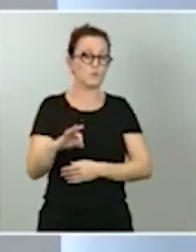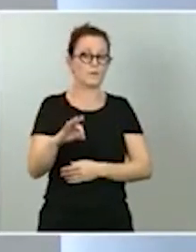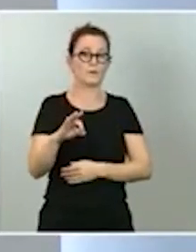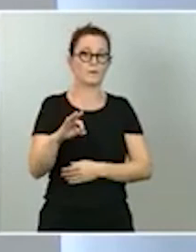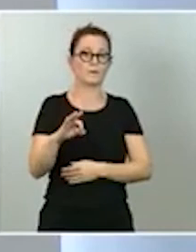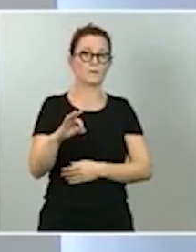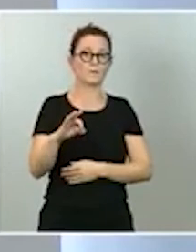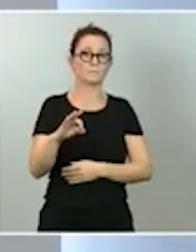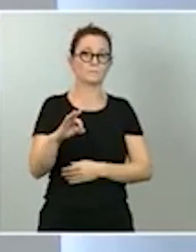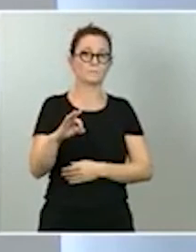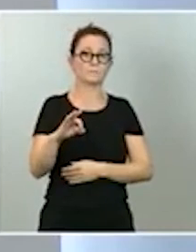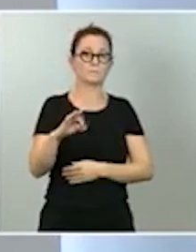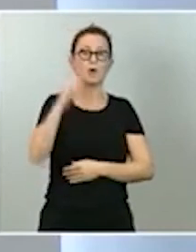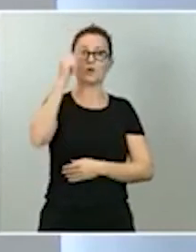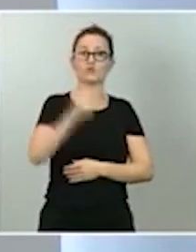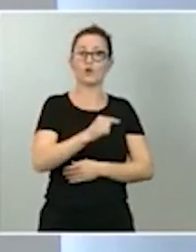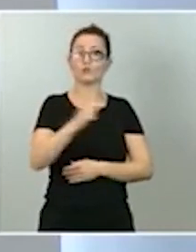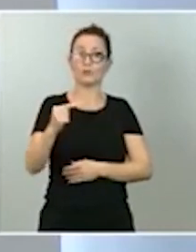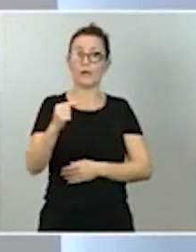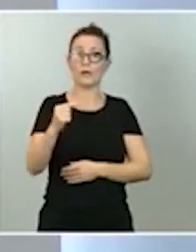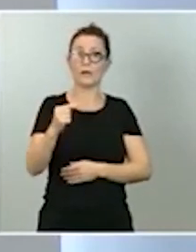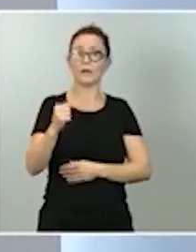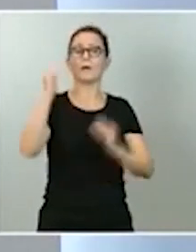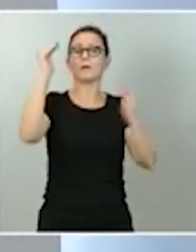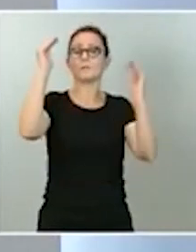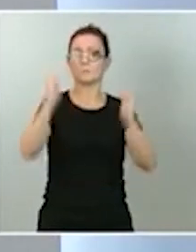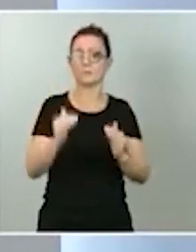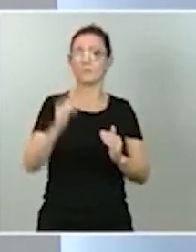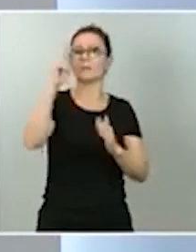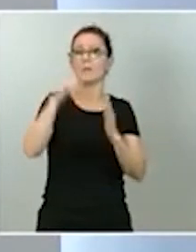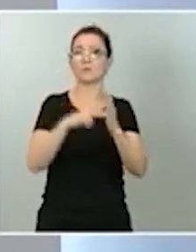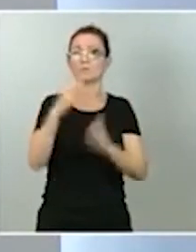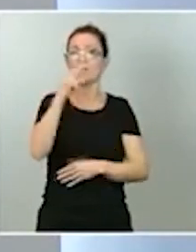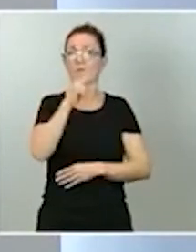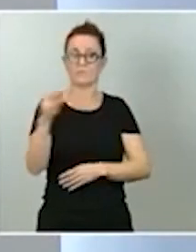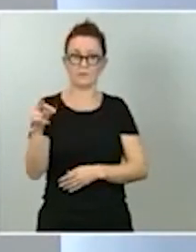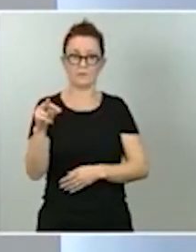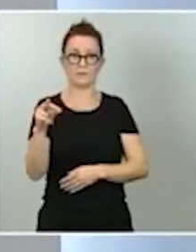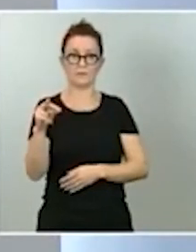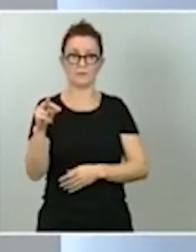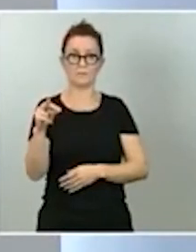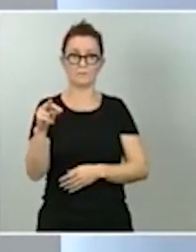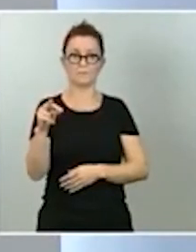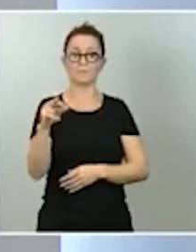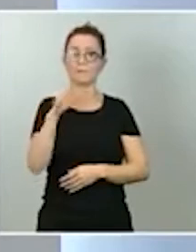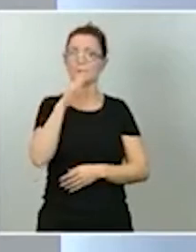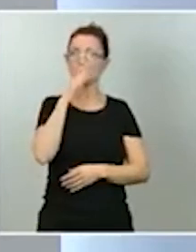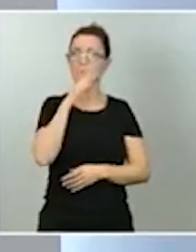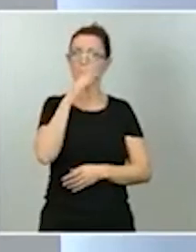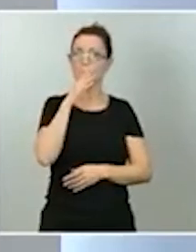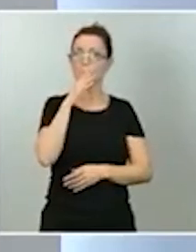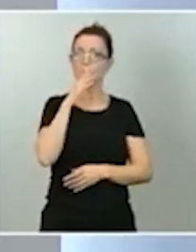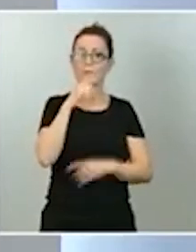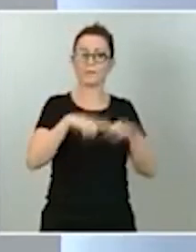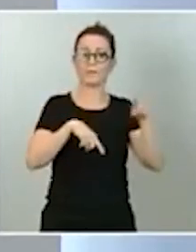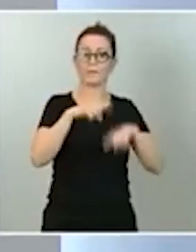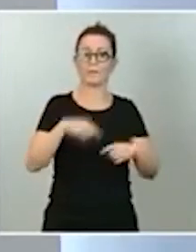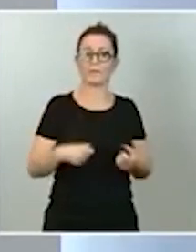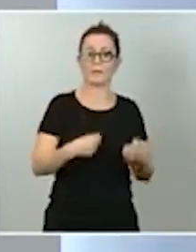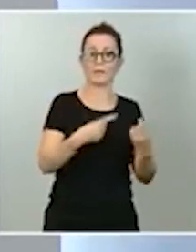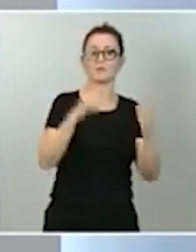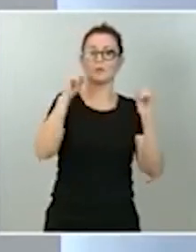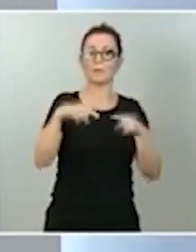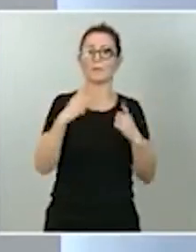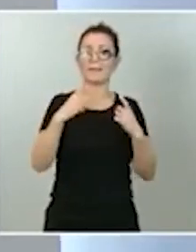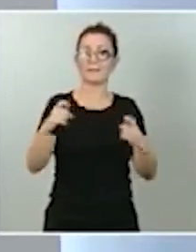volumen total de emisiones que teníamos previsto para el año 2020 a la luz de la ejecución del gasto, a la luz de las necesidades de financiación de